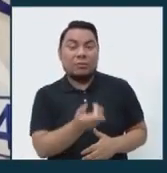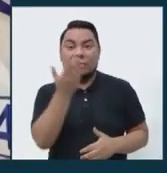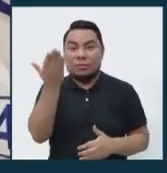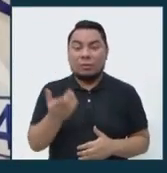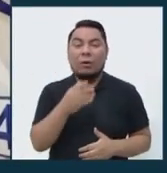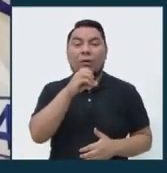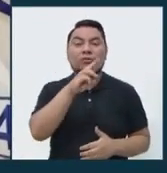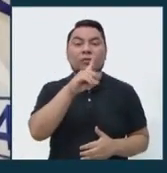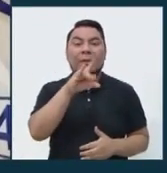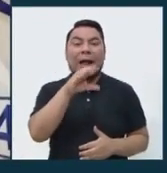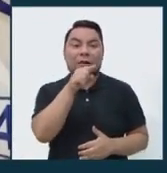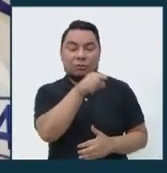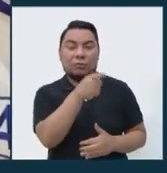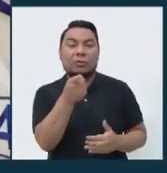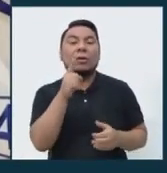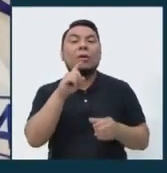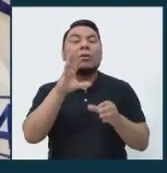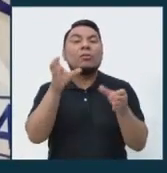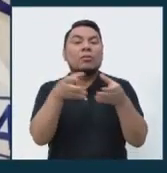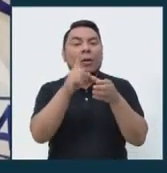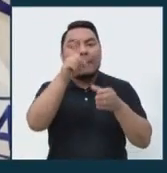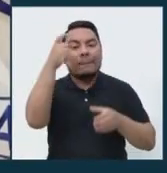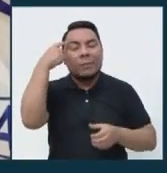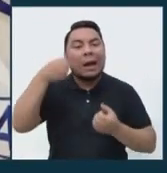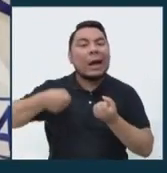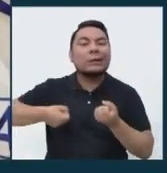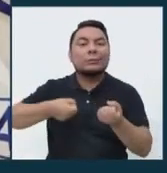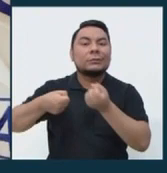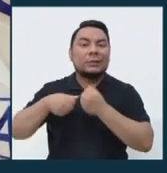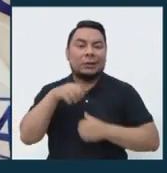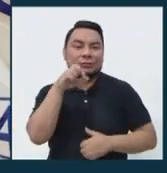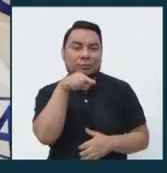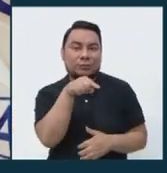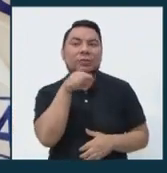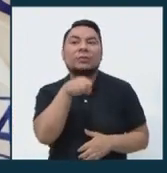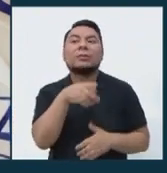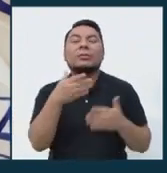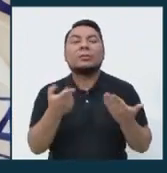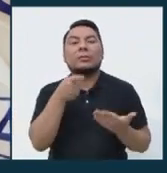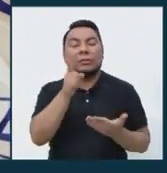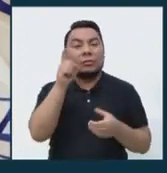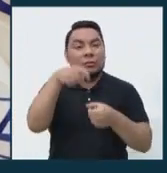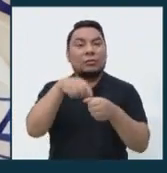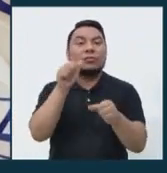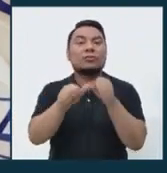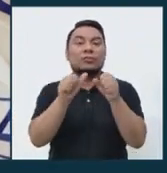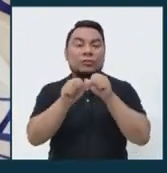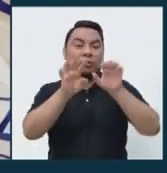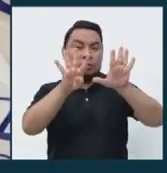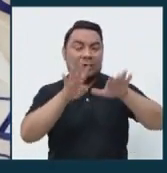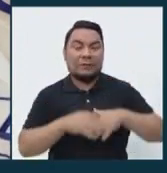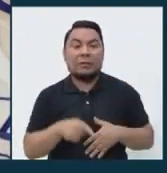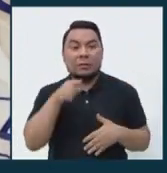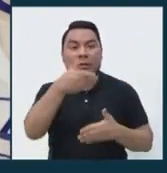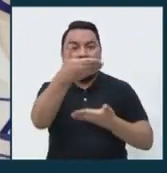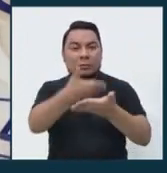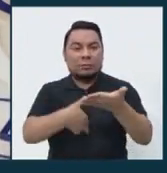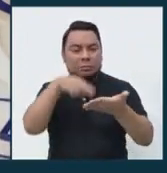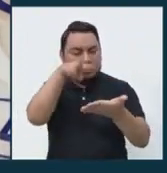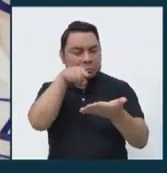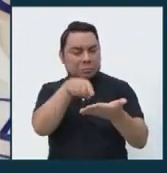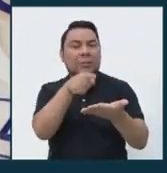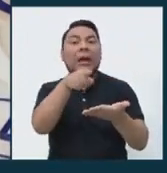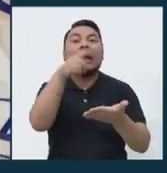Osvaldo Martín Moreno Rivera del partido Acción Popular. Postula al Parlamento con el número 9. Según su hoja de vida,